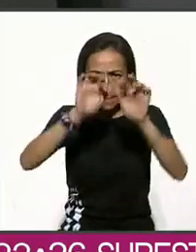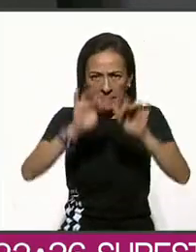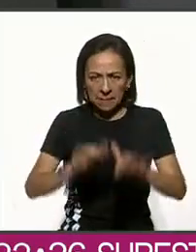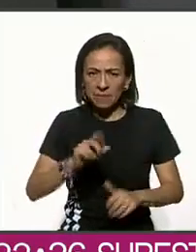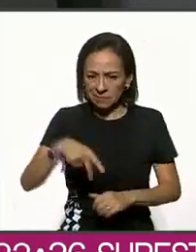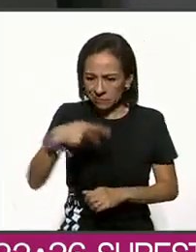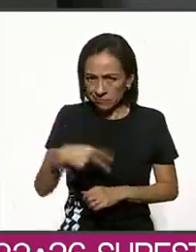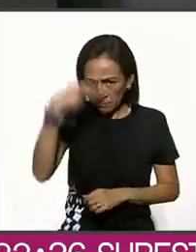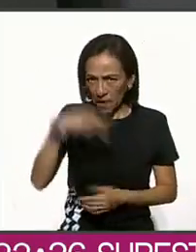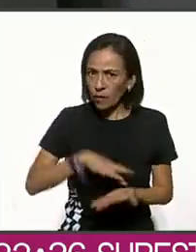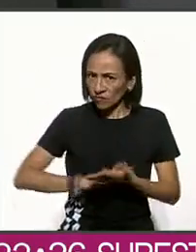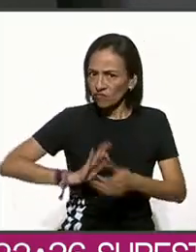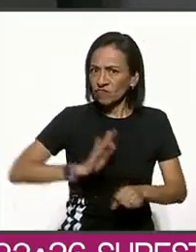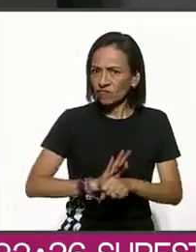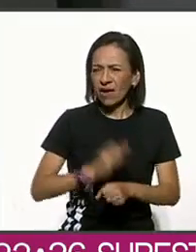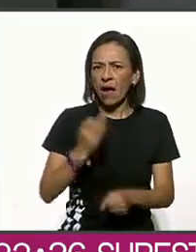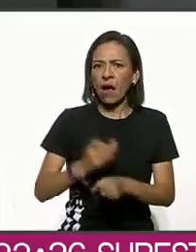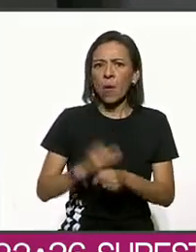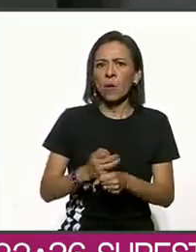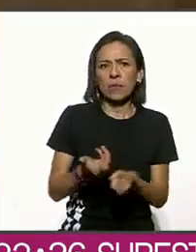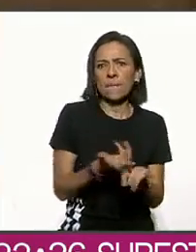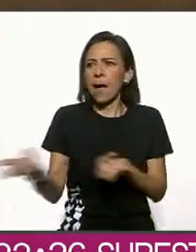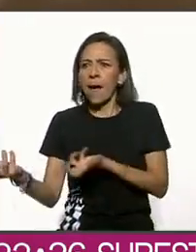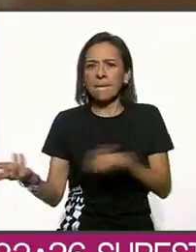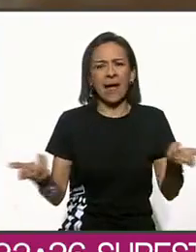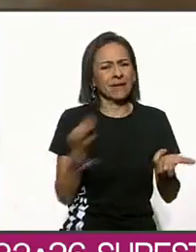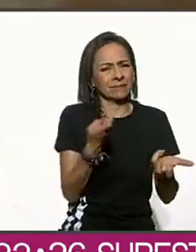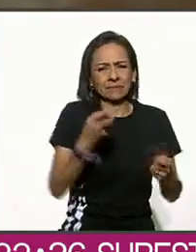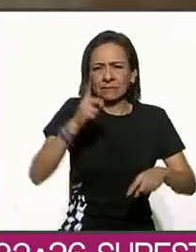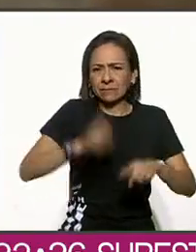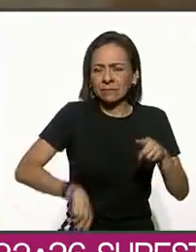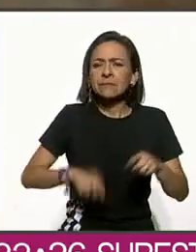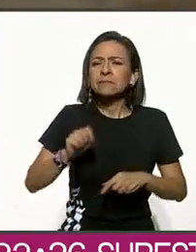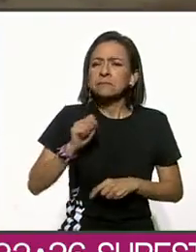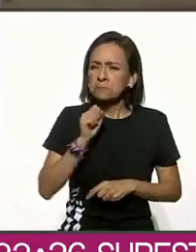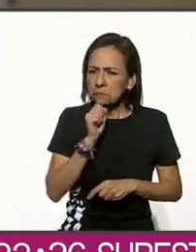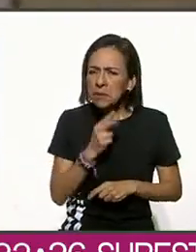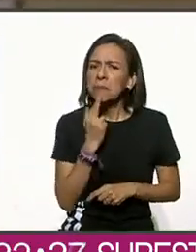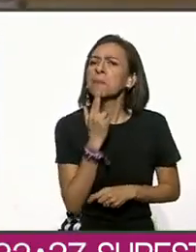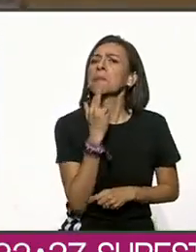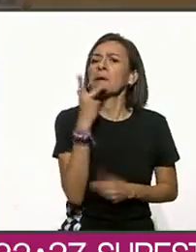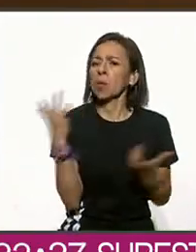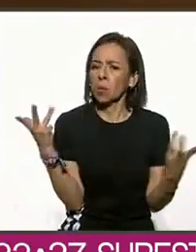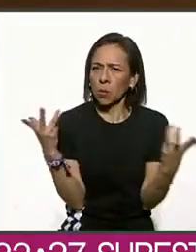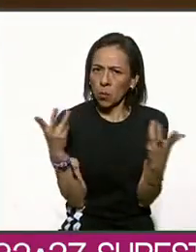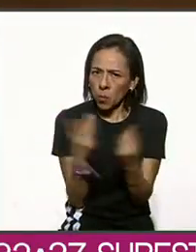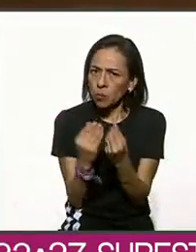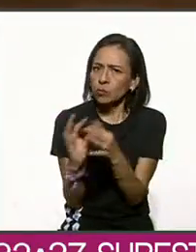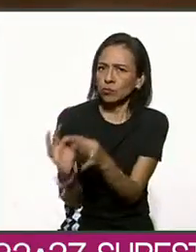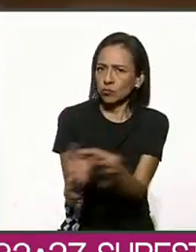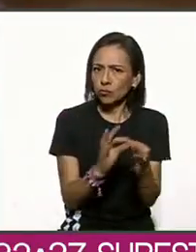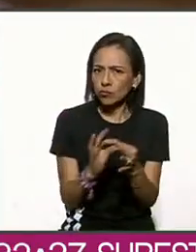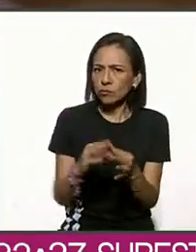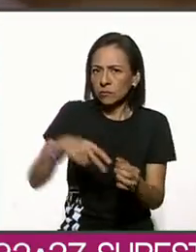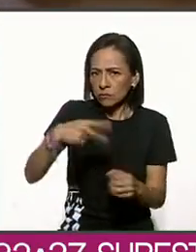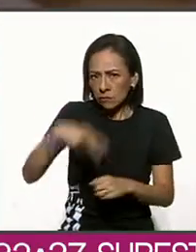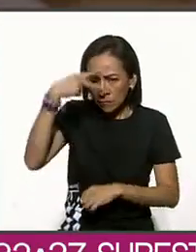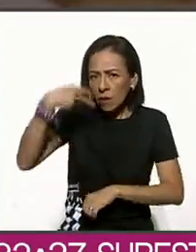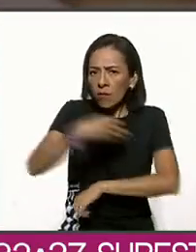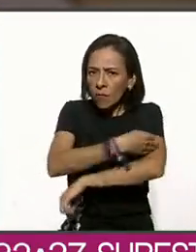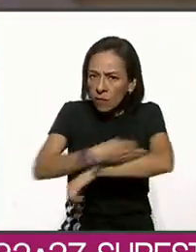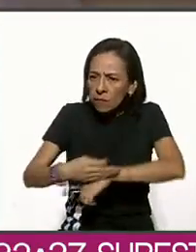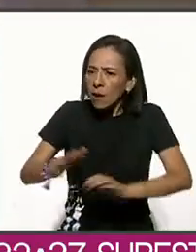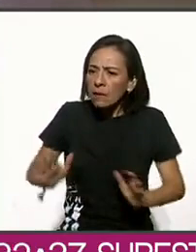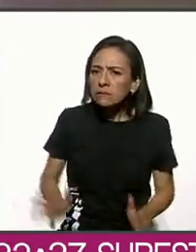polarización actual. Consideró necesario trabajar unidos para emparejarnos hacia arriba y que las familias mexicanas salgan